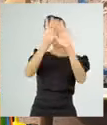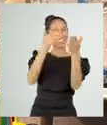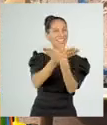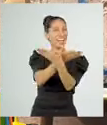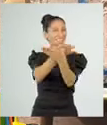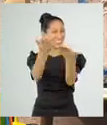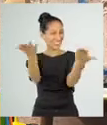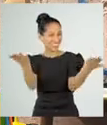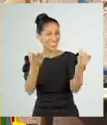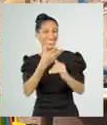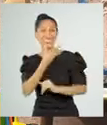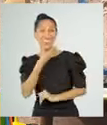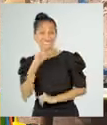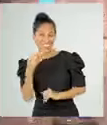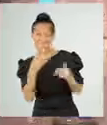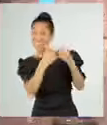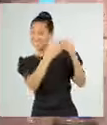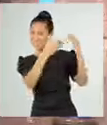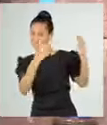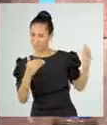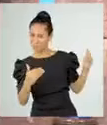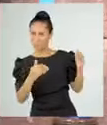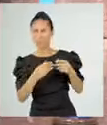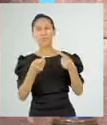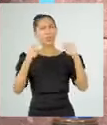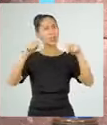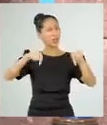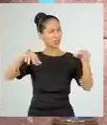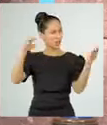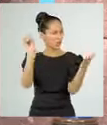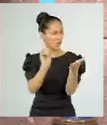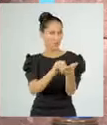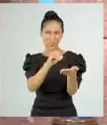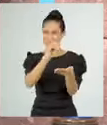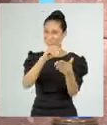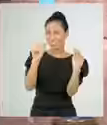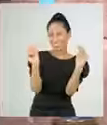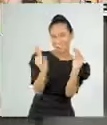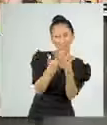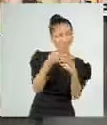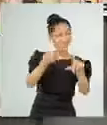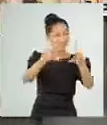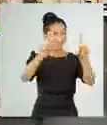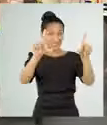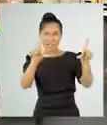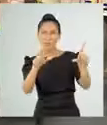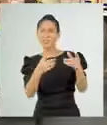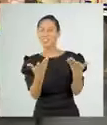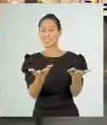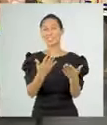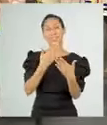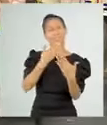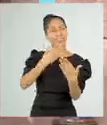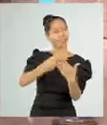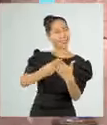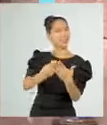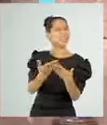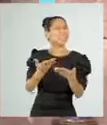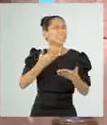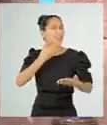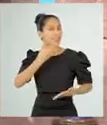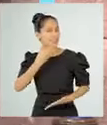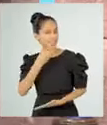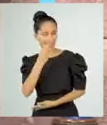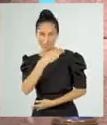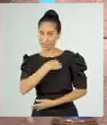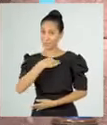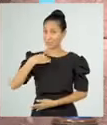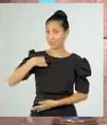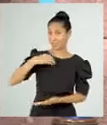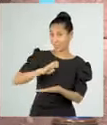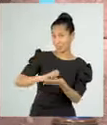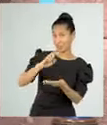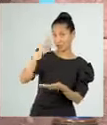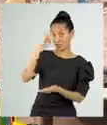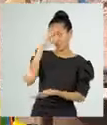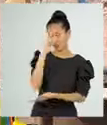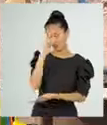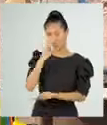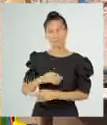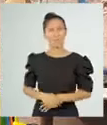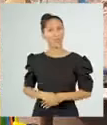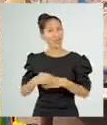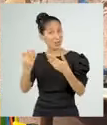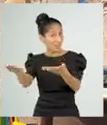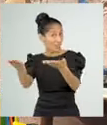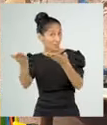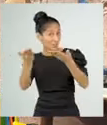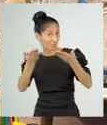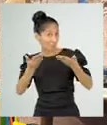y todos los chicos y chicas de la Pre! Nuevamente estamos con ustedes. Llegamos gracias a una iniciativa del Ministerio de Educación.